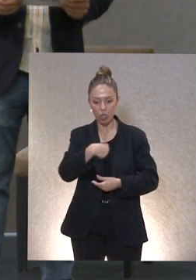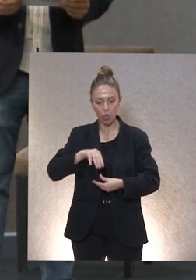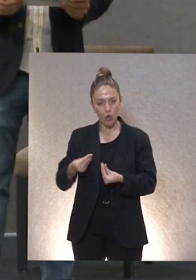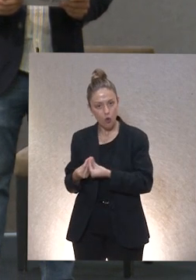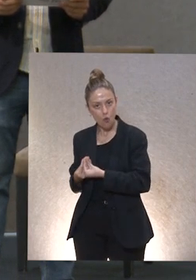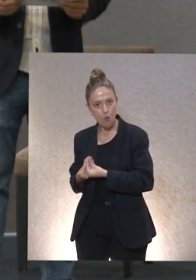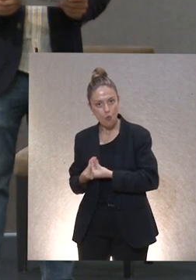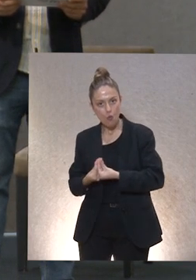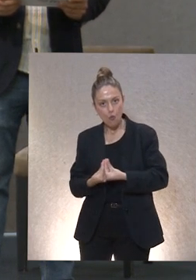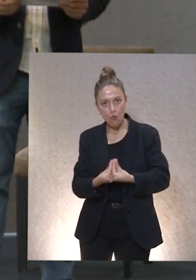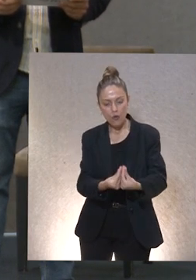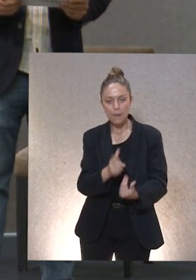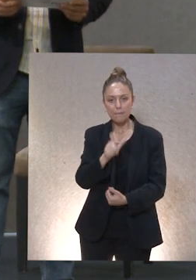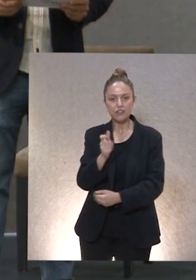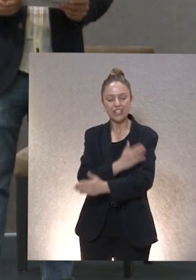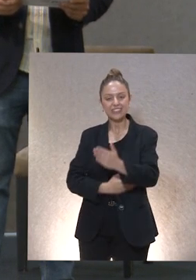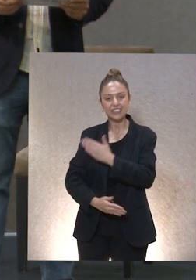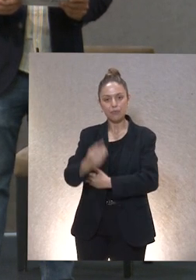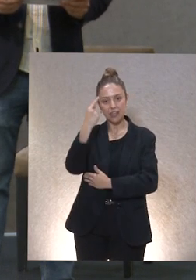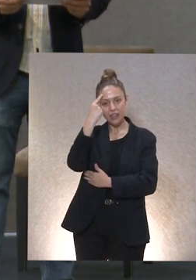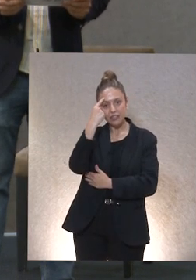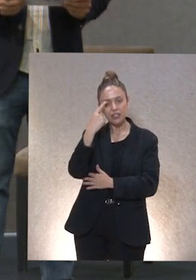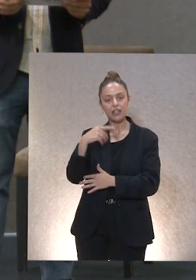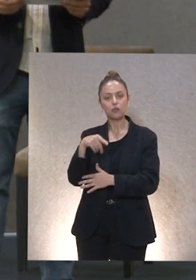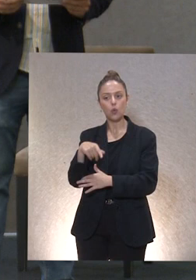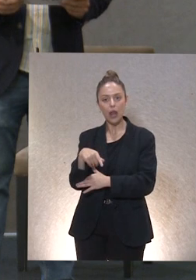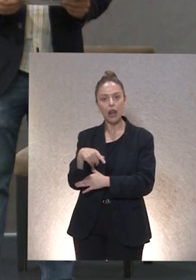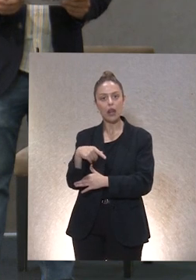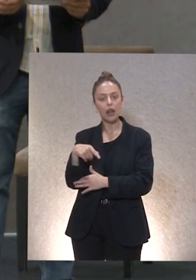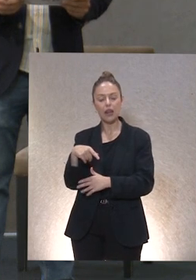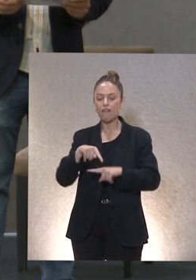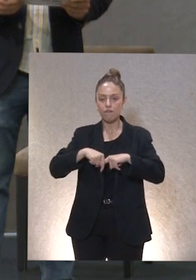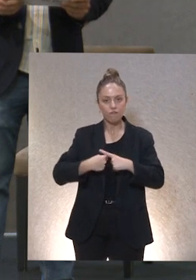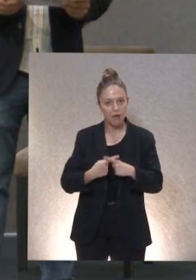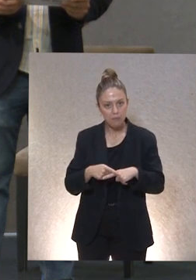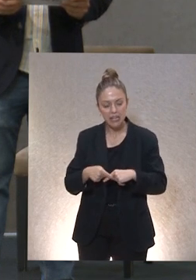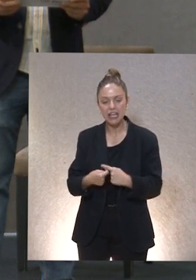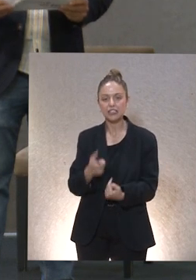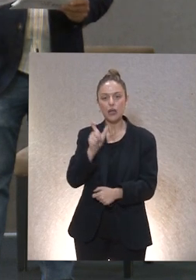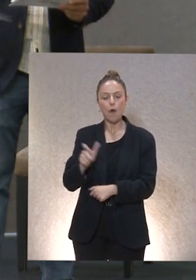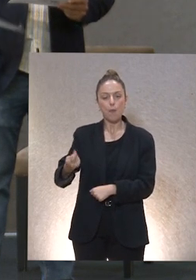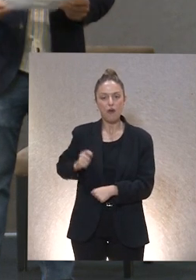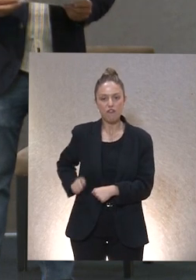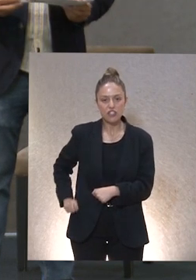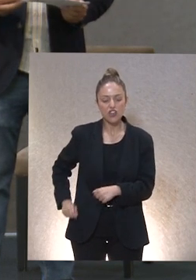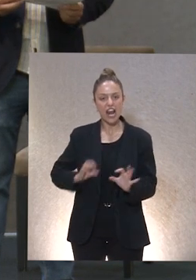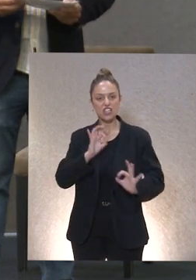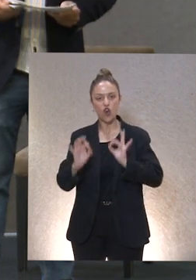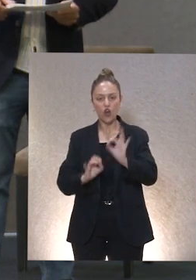Las personas con discapacidad intelectual y del desarrollo. Las familias, los profesionales y las organizaciones.